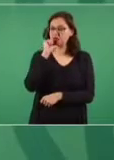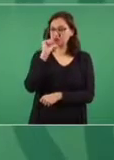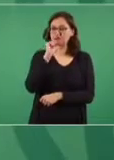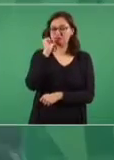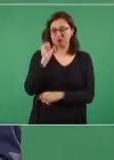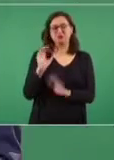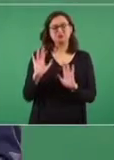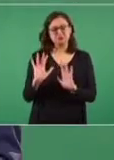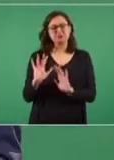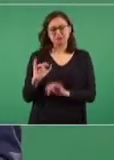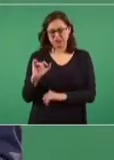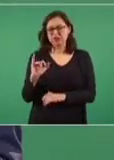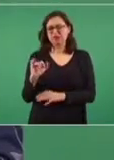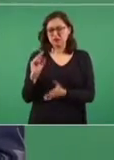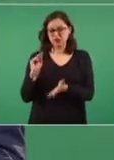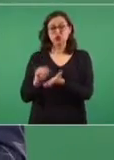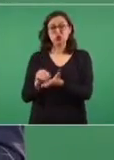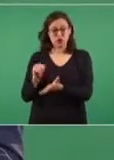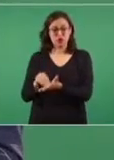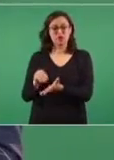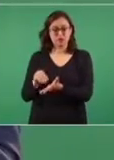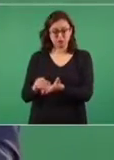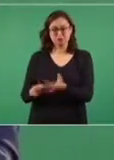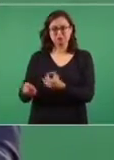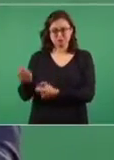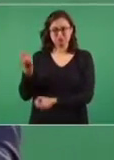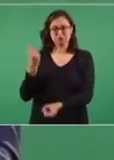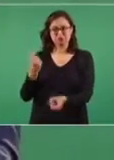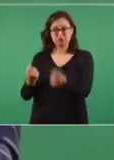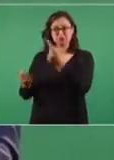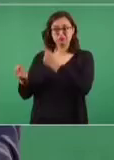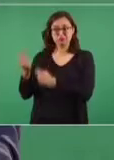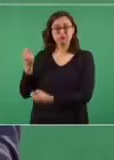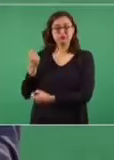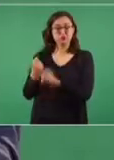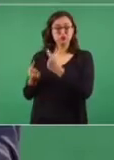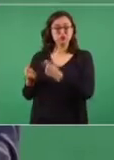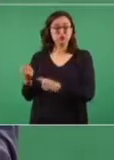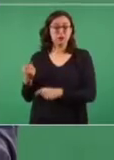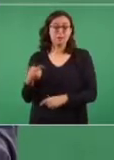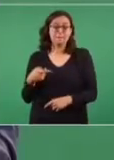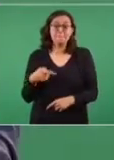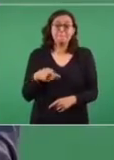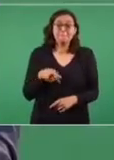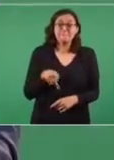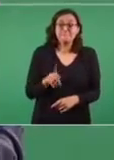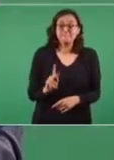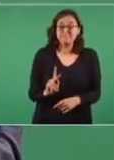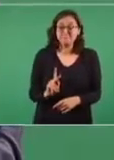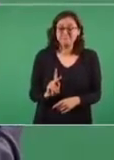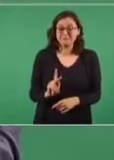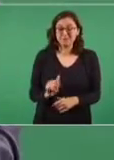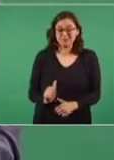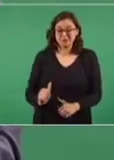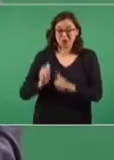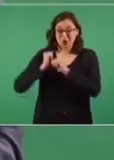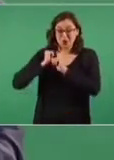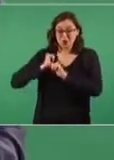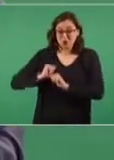pero otra es que si la autoridad lo sabe,